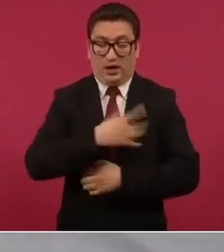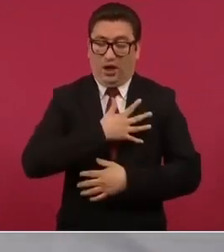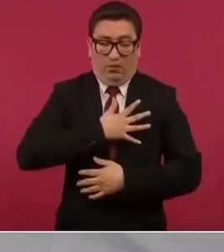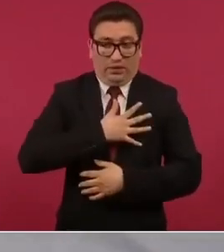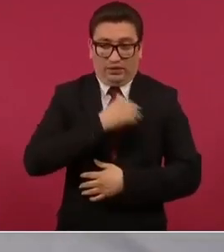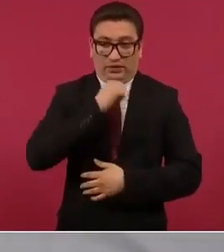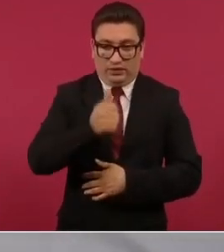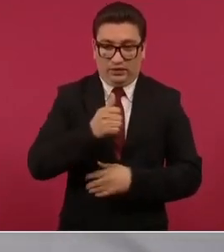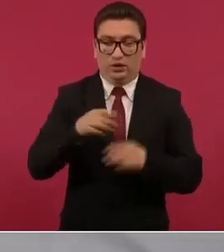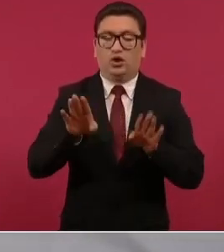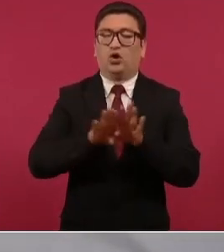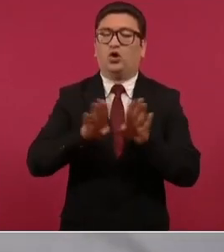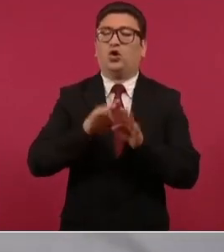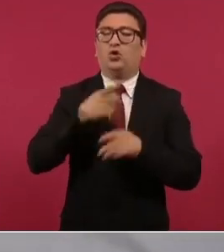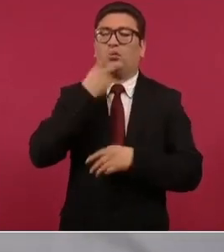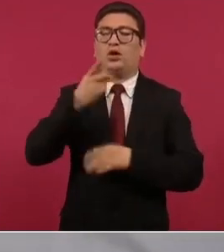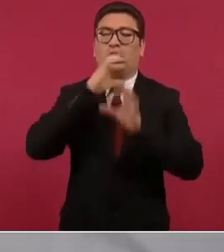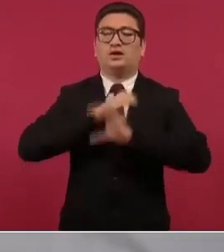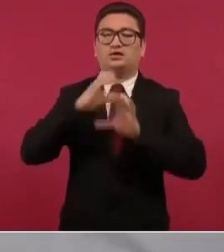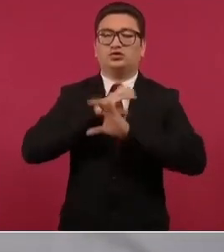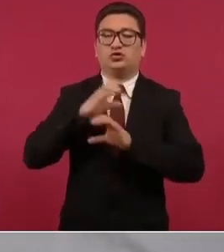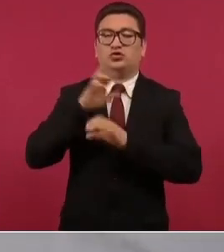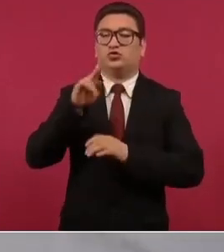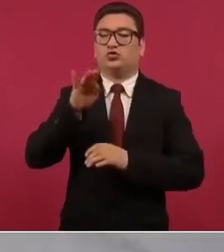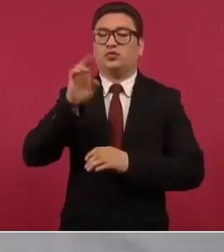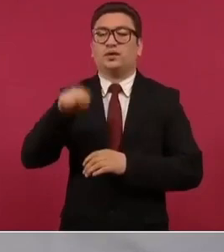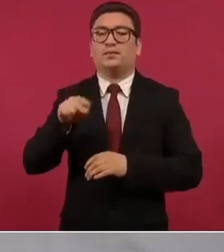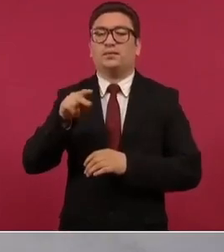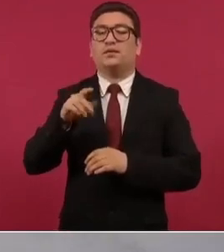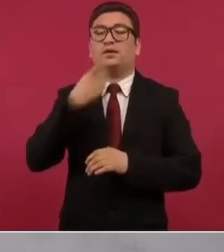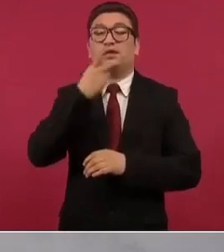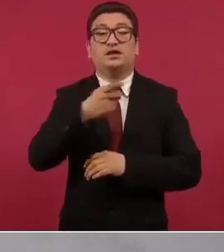canción de Rubén Blades no quiere a su madre